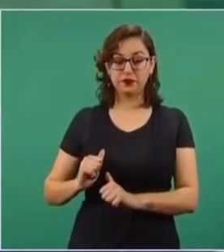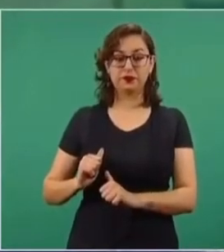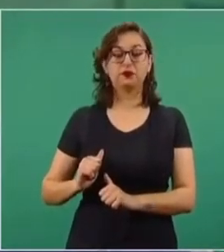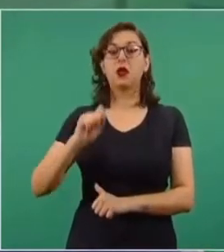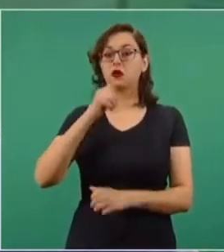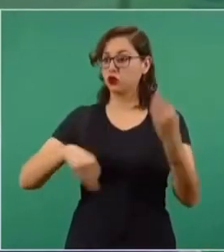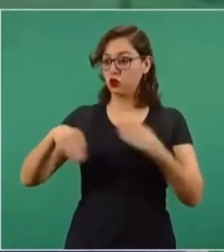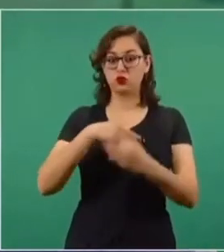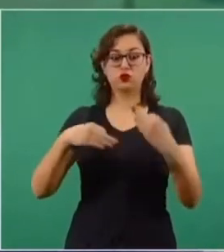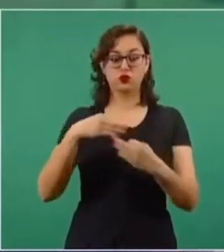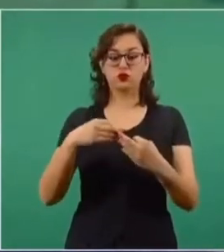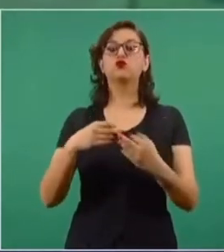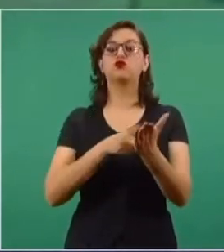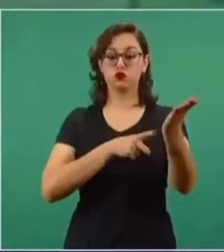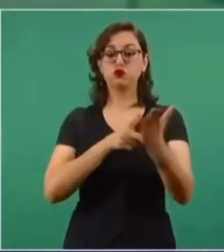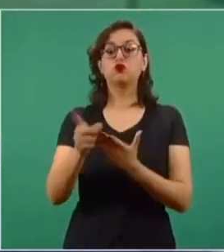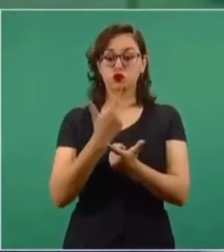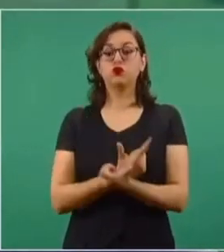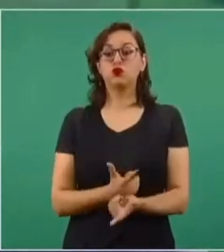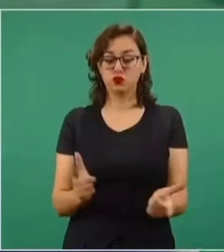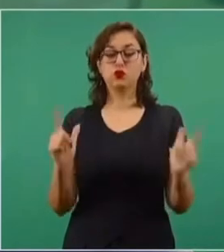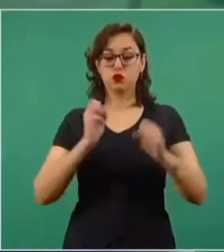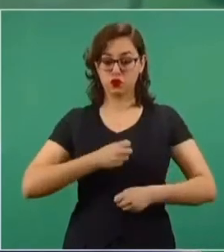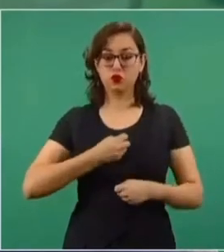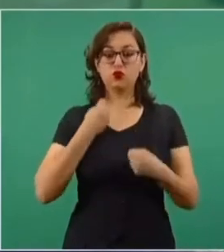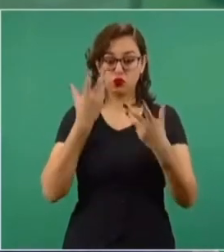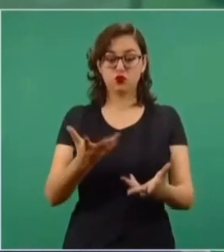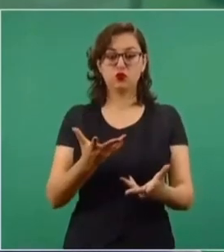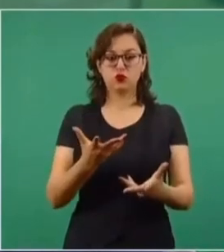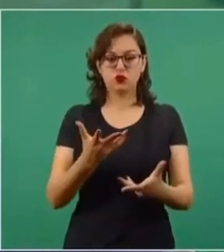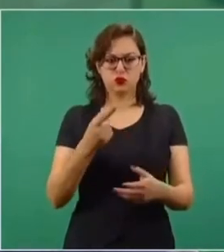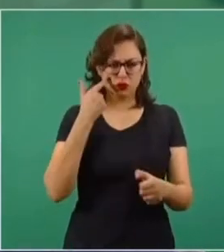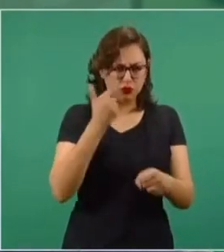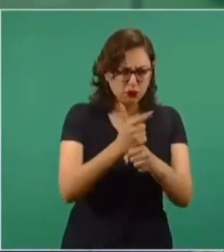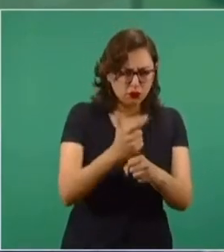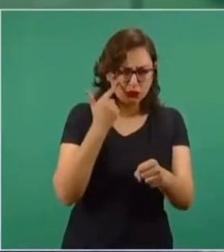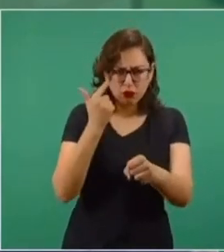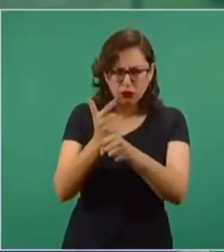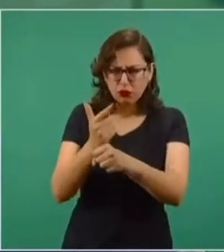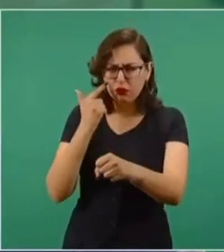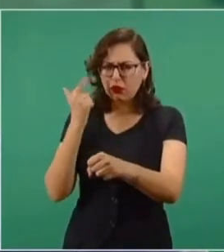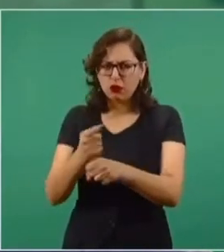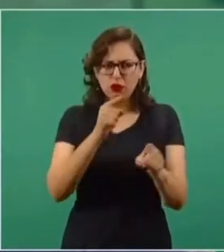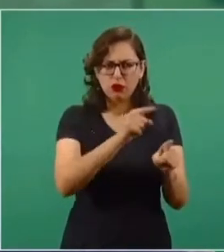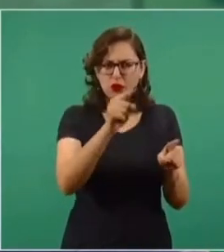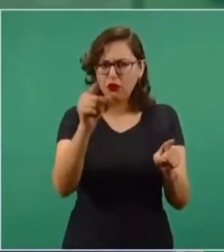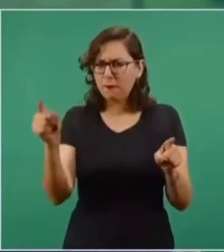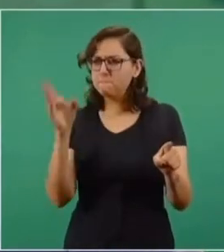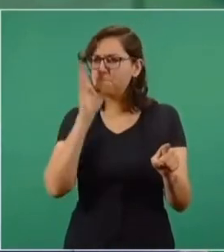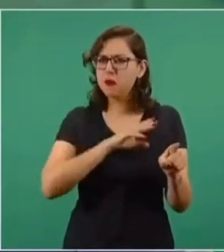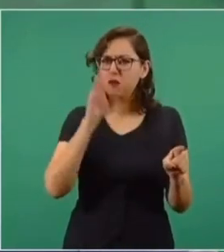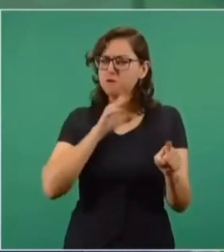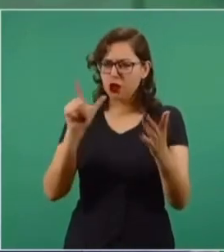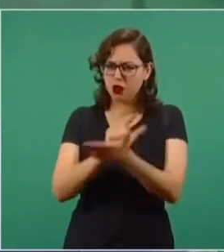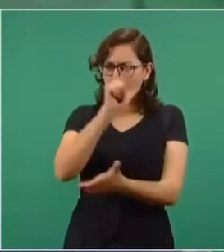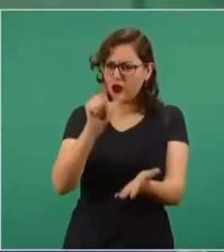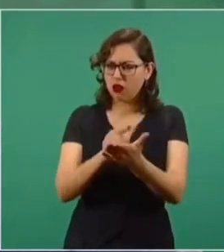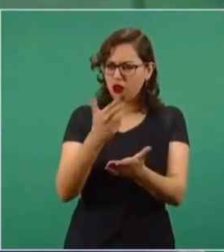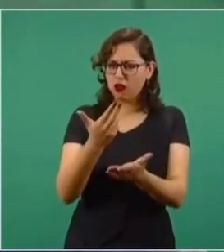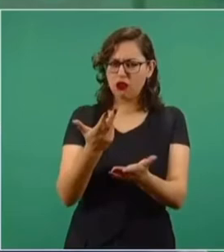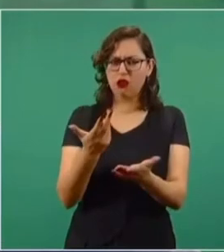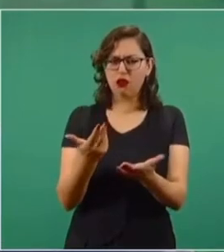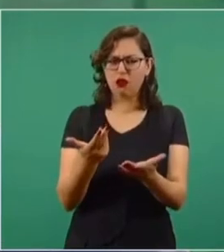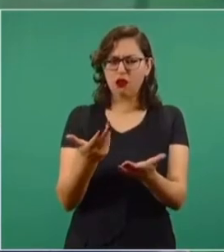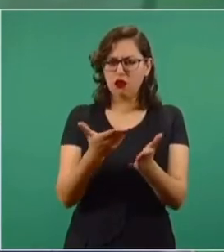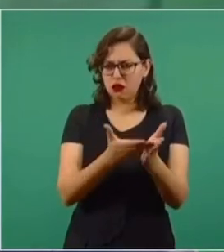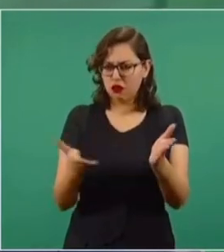a manifestarnos y a denunciar cuando hay presuntas violaciones a la